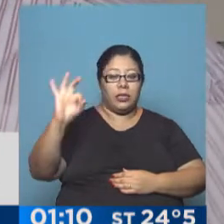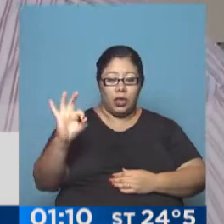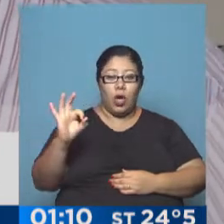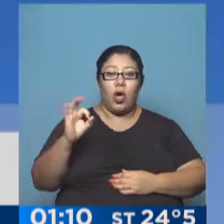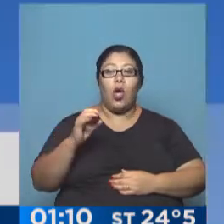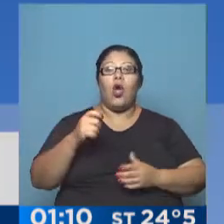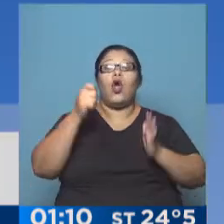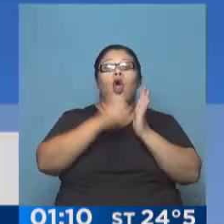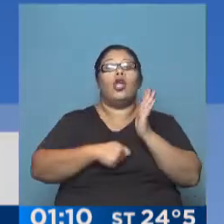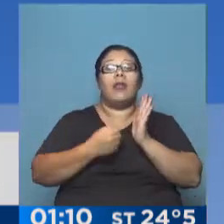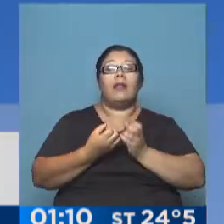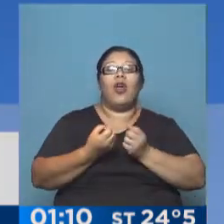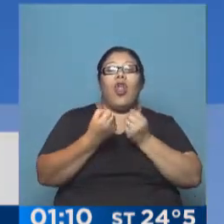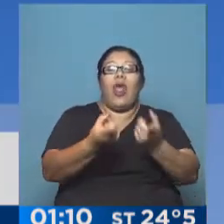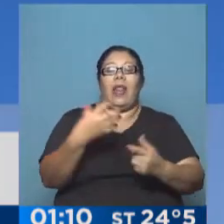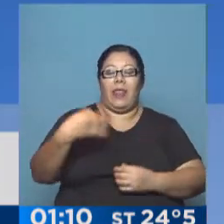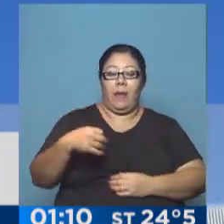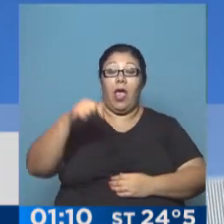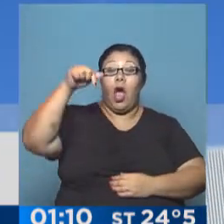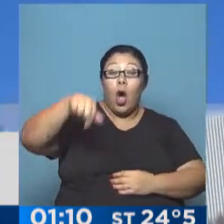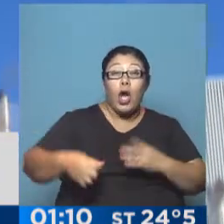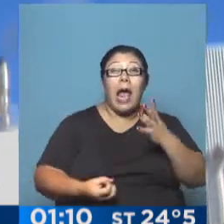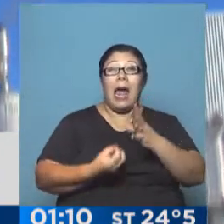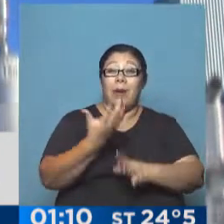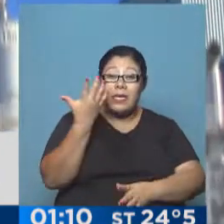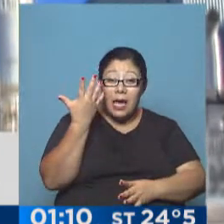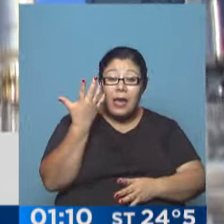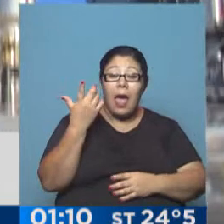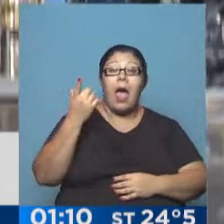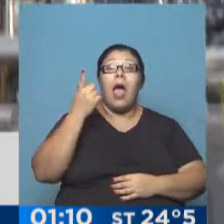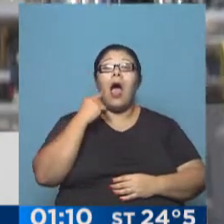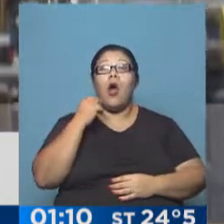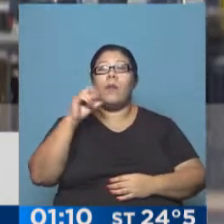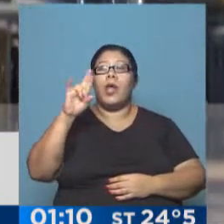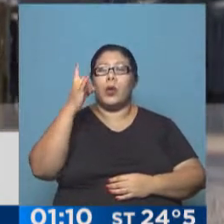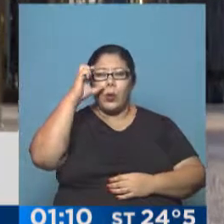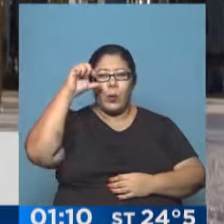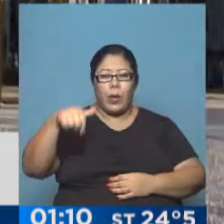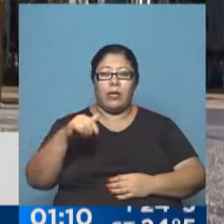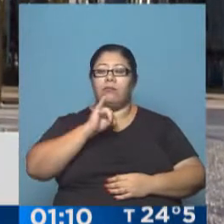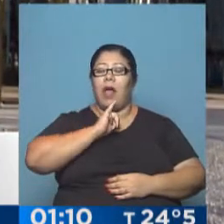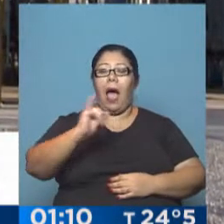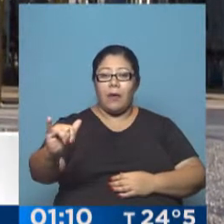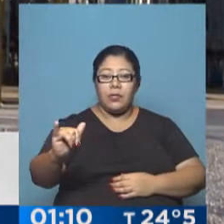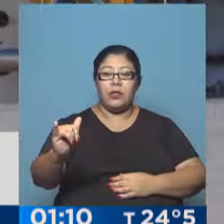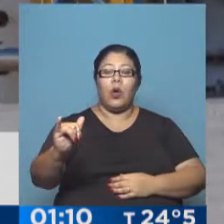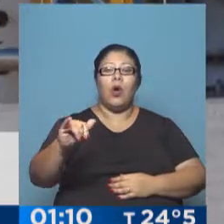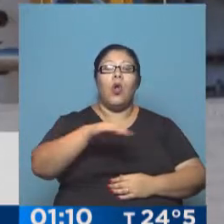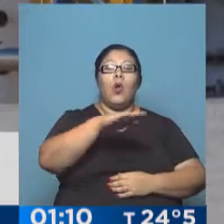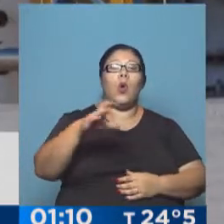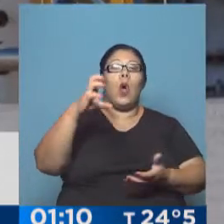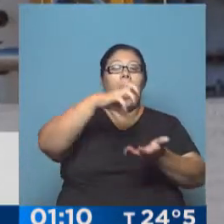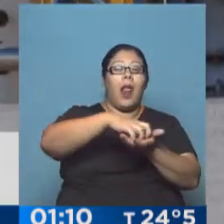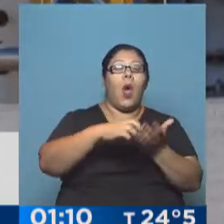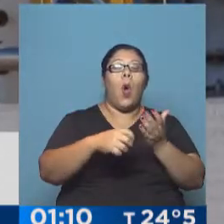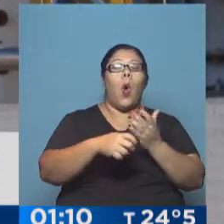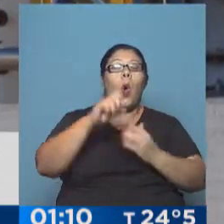Y nos comunicaron a la mañana, le comunicaron a Rubén, a Justiniani, que había sido depositado en el juzgado. A